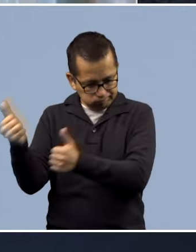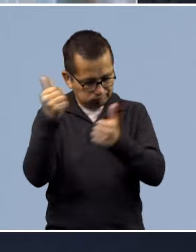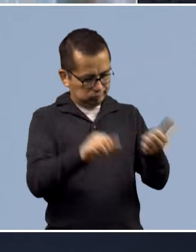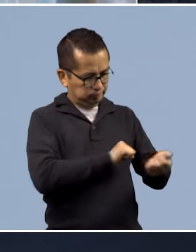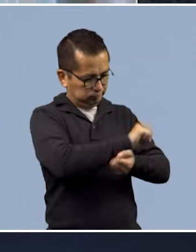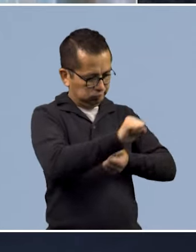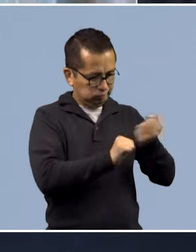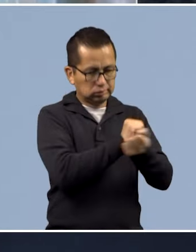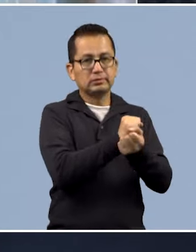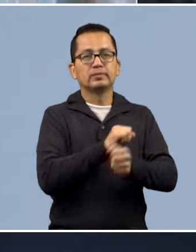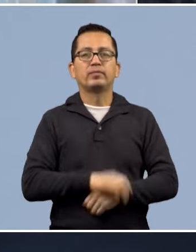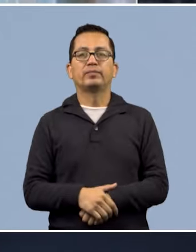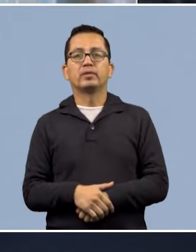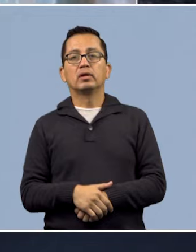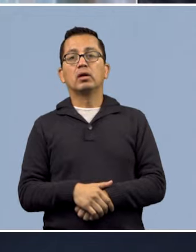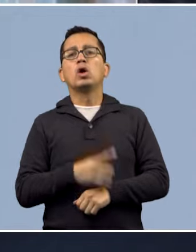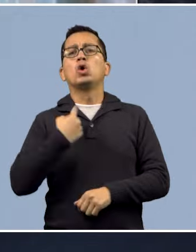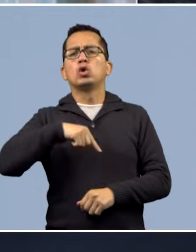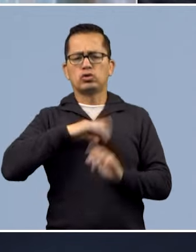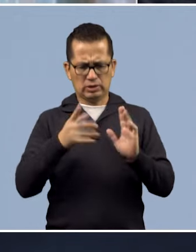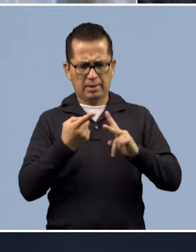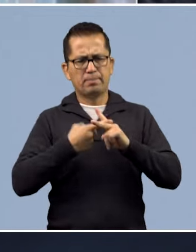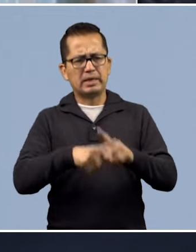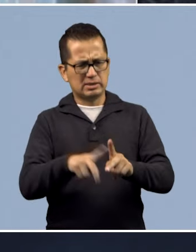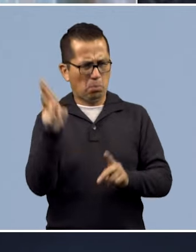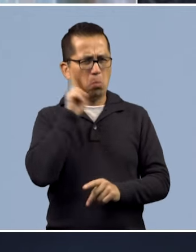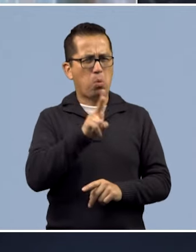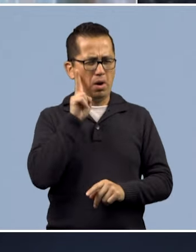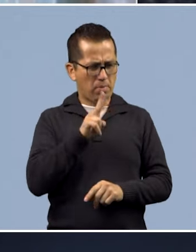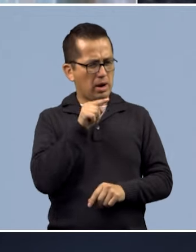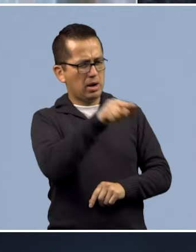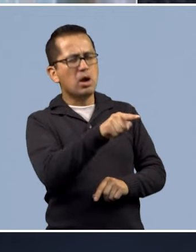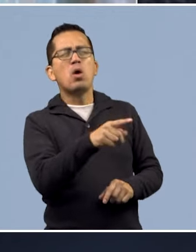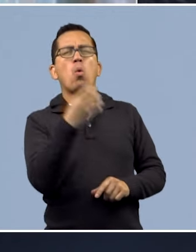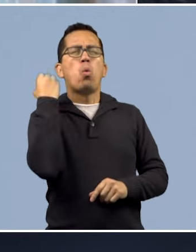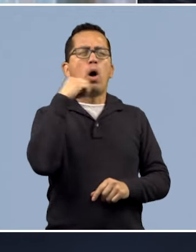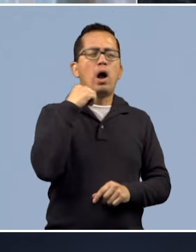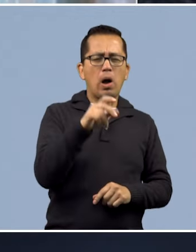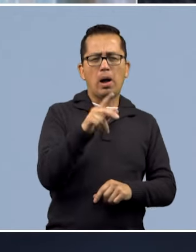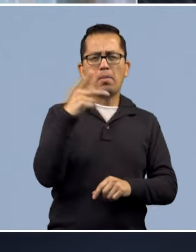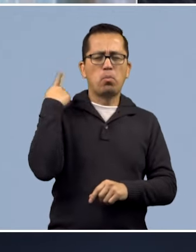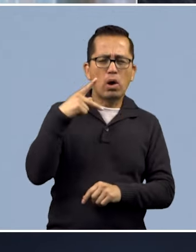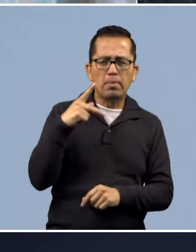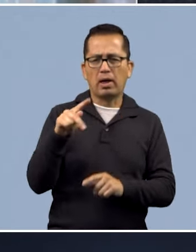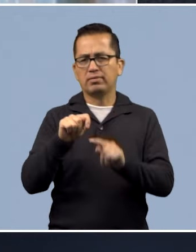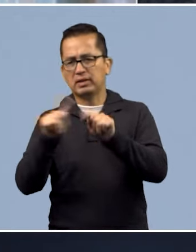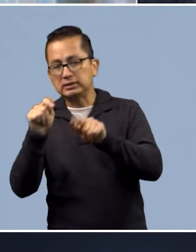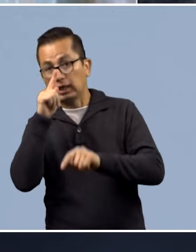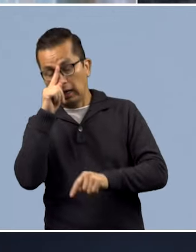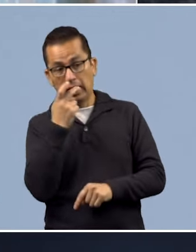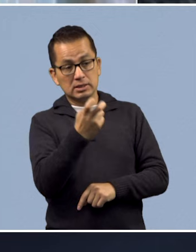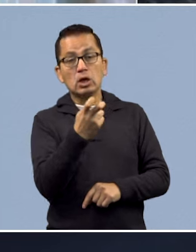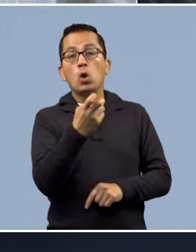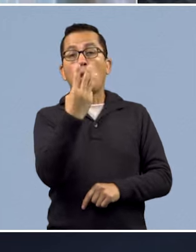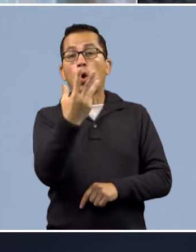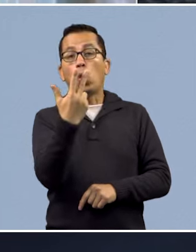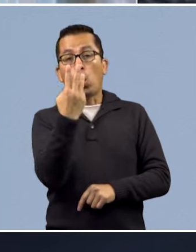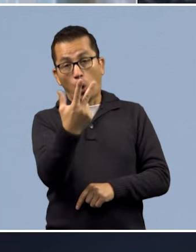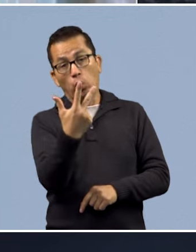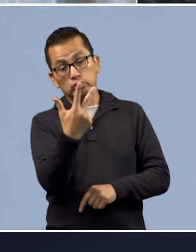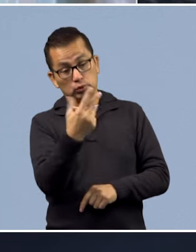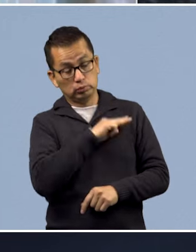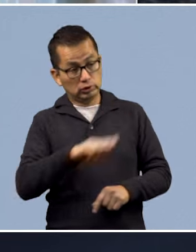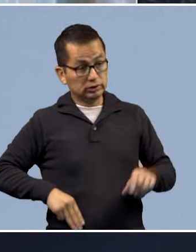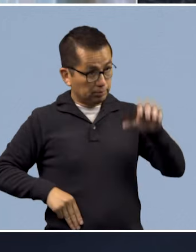un programa piloto en Oaxaca, Puebla y Tlaxcala, donde ayudamos a ocho municipios para mejorar sus sistemas basados en esta